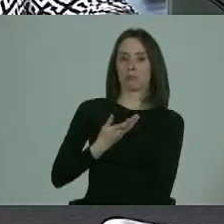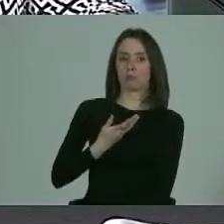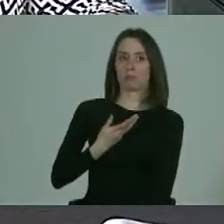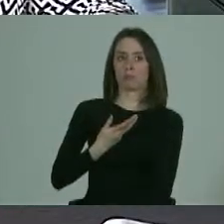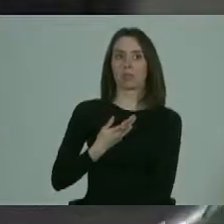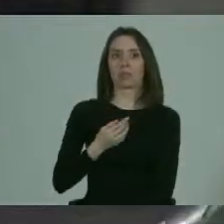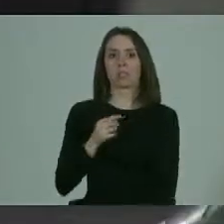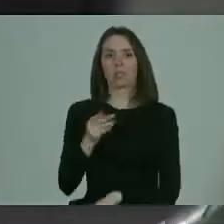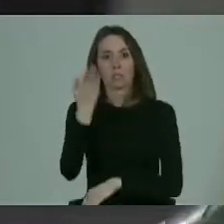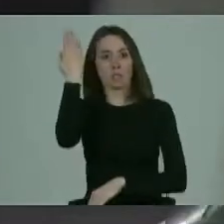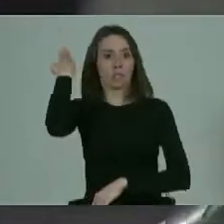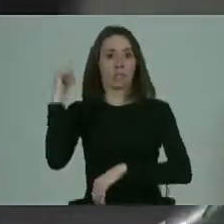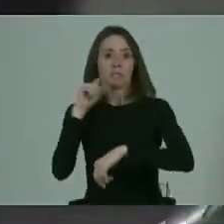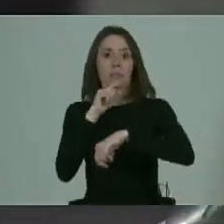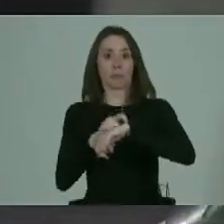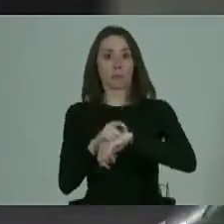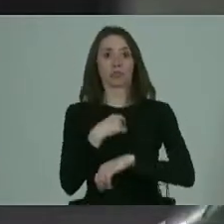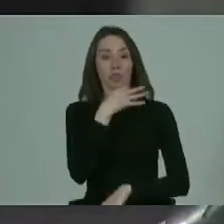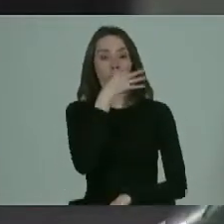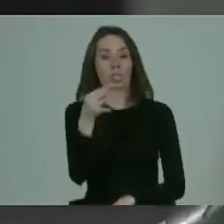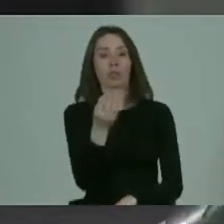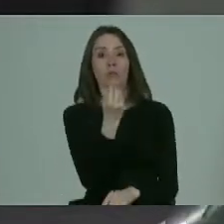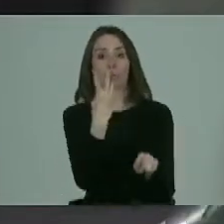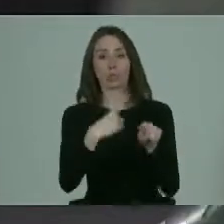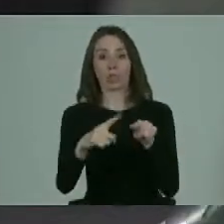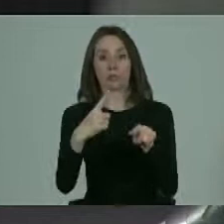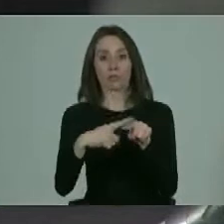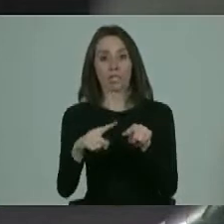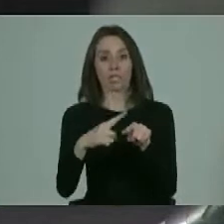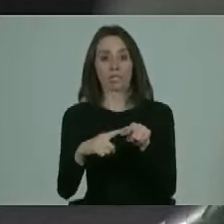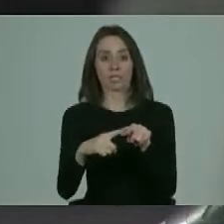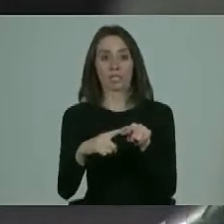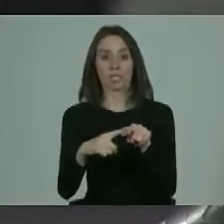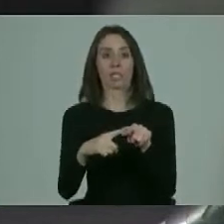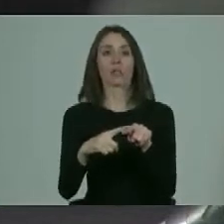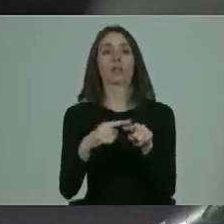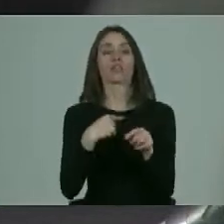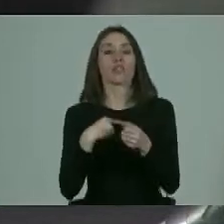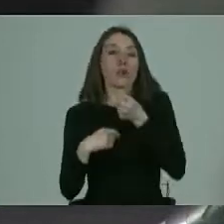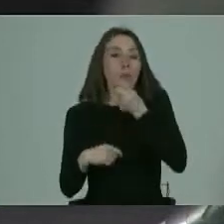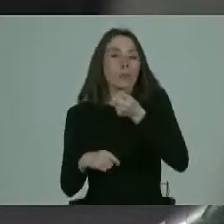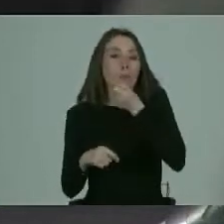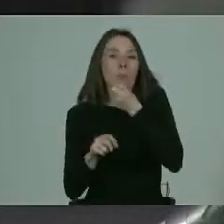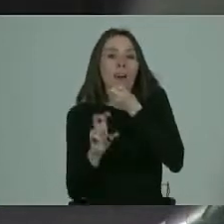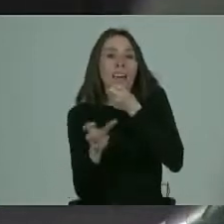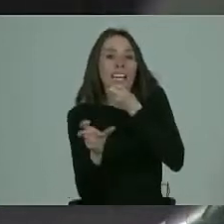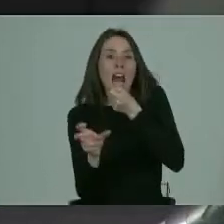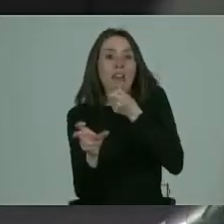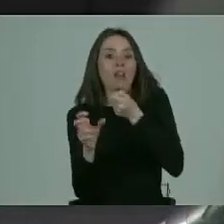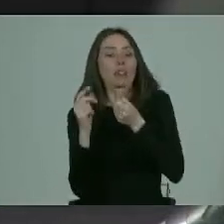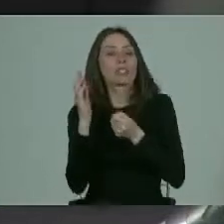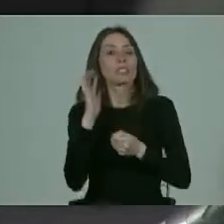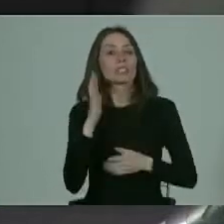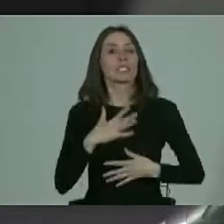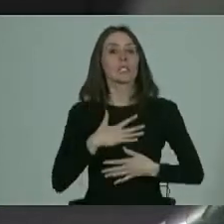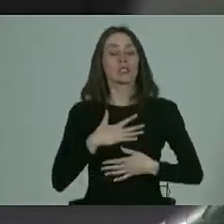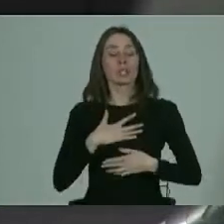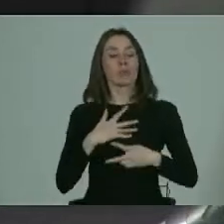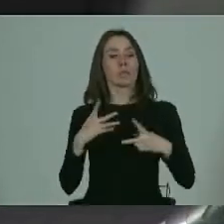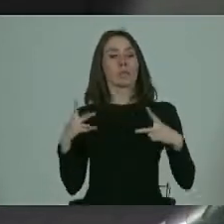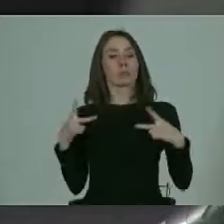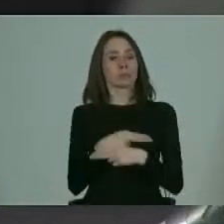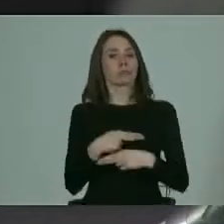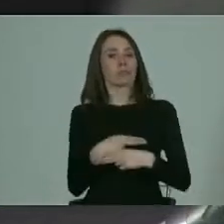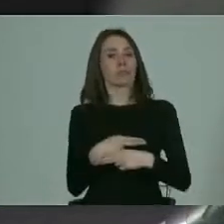En ese minuto, y lo he dicho en muchas oportunidades, incluso también cuando he conducido el programa, siento que me castraron. Prácticamente